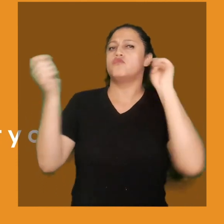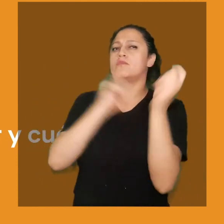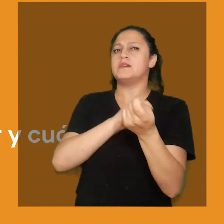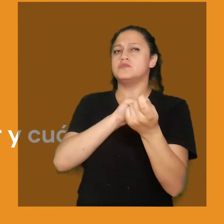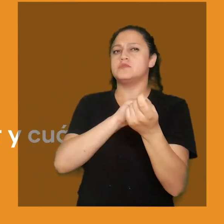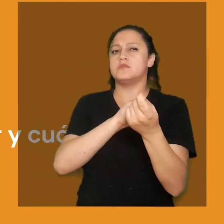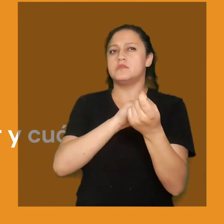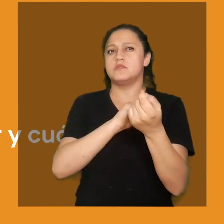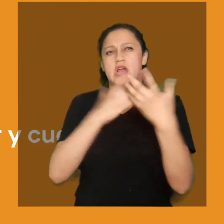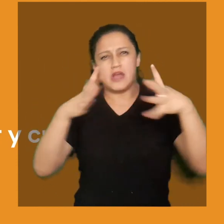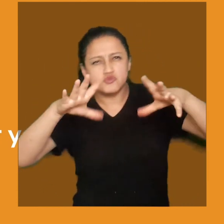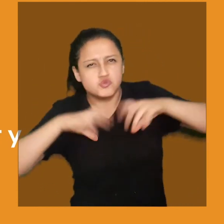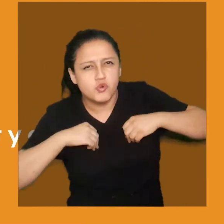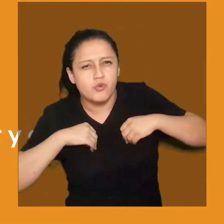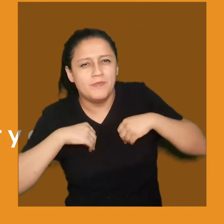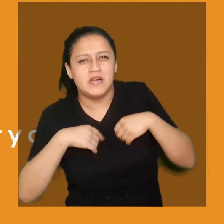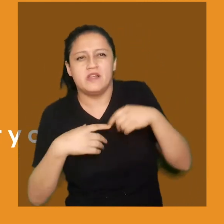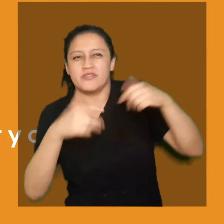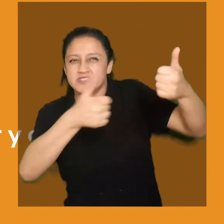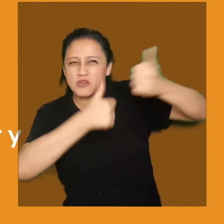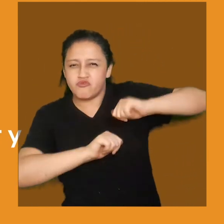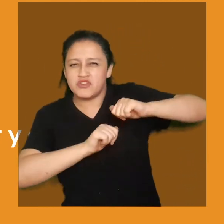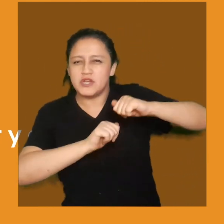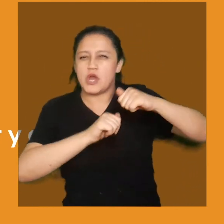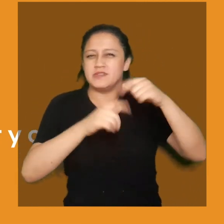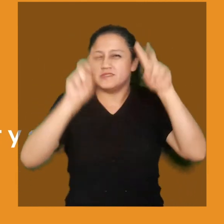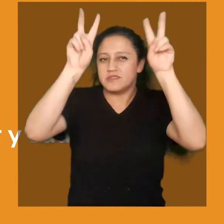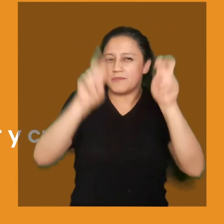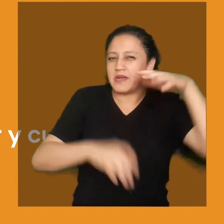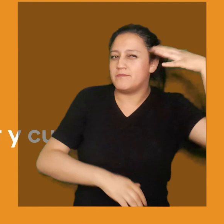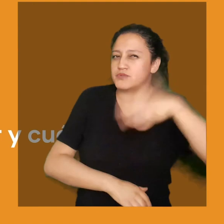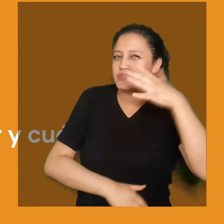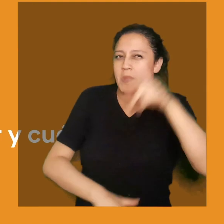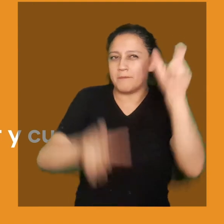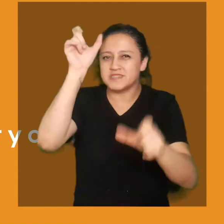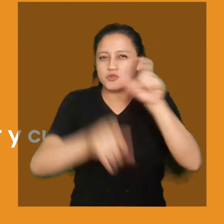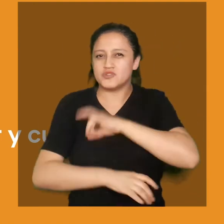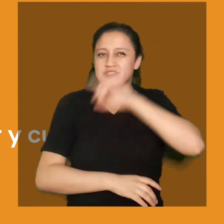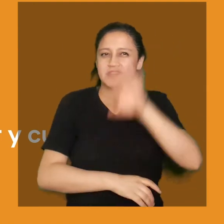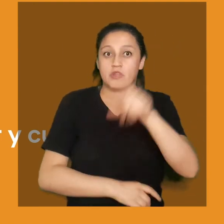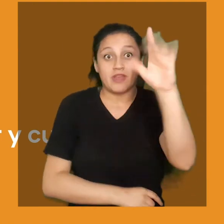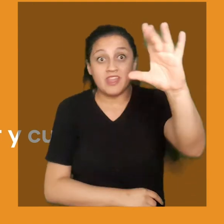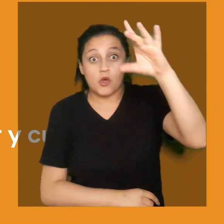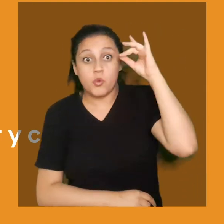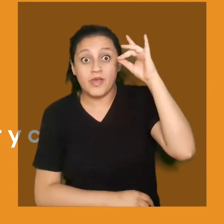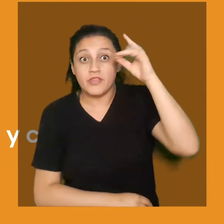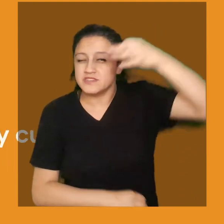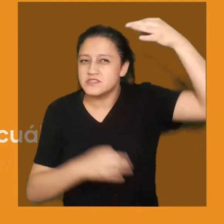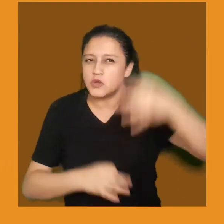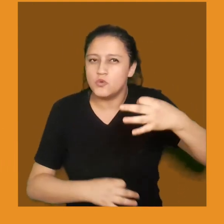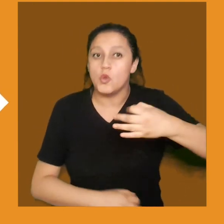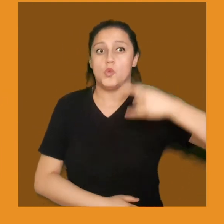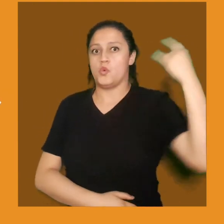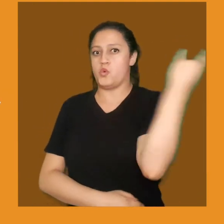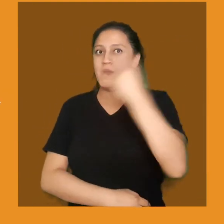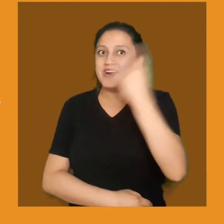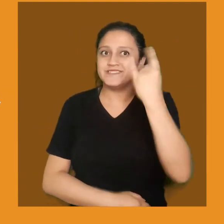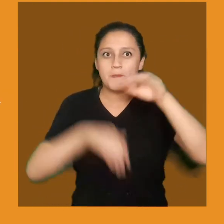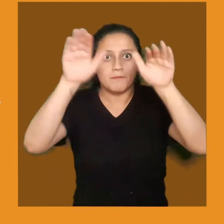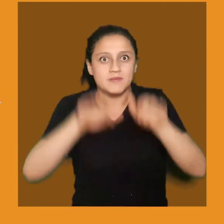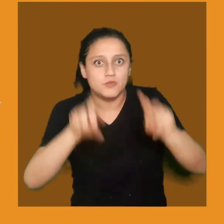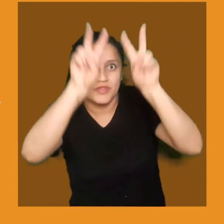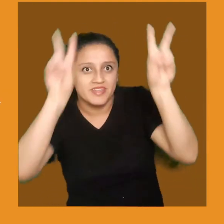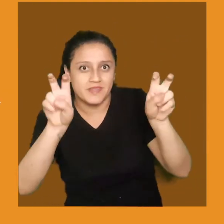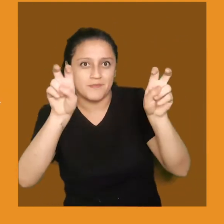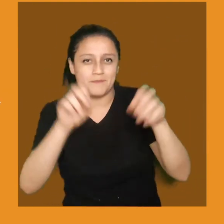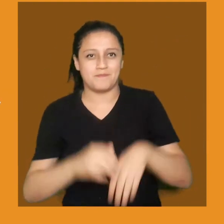cuáles transformarías? Asume el desafío de pensar en esta temática tan relevante para los chilenos y chilenas. De seguro ya te has dado